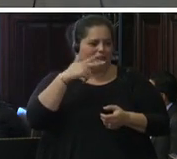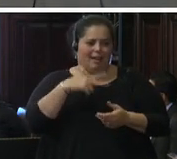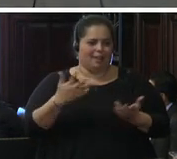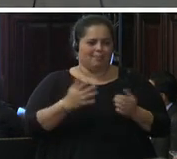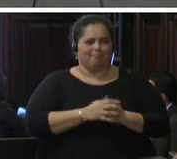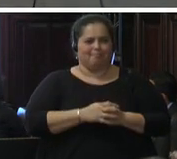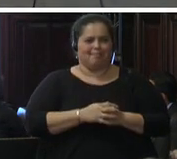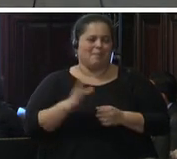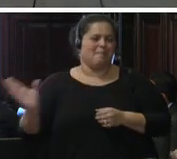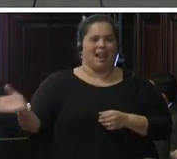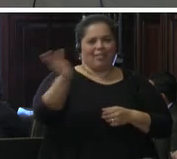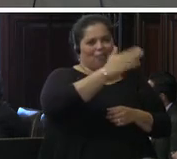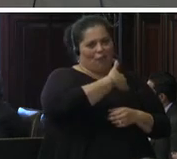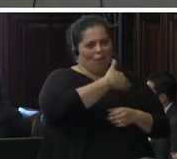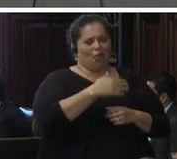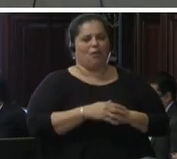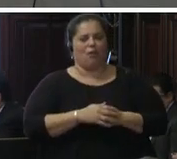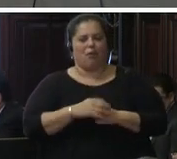sola parte y es para todo México